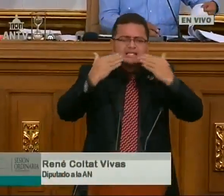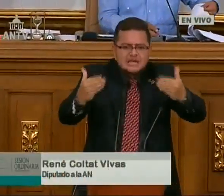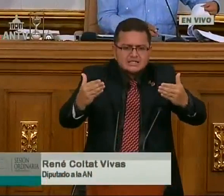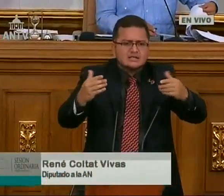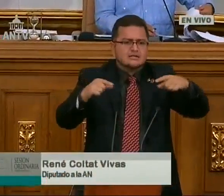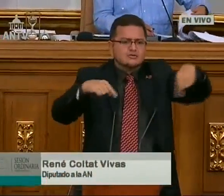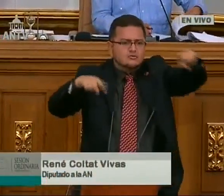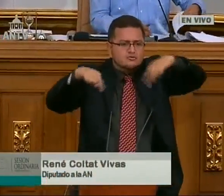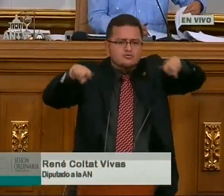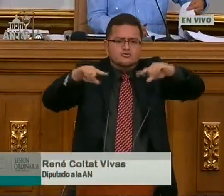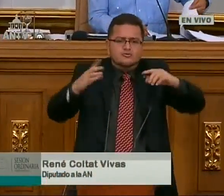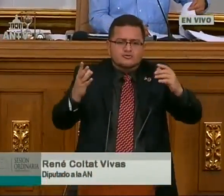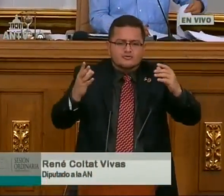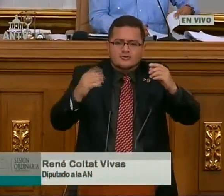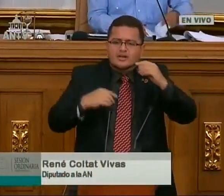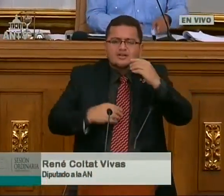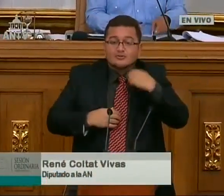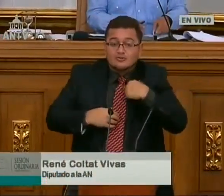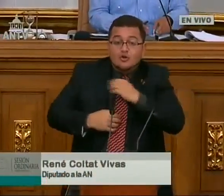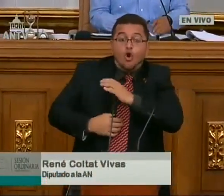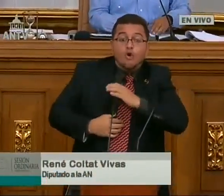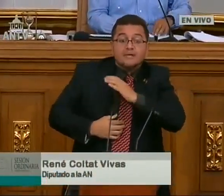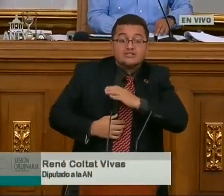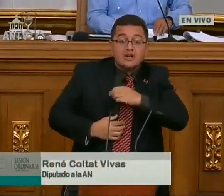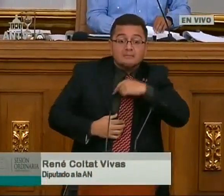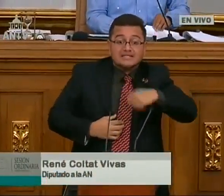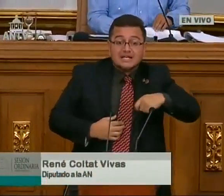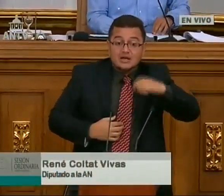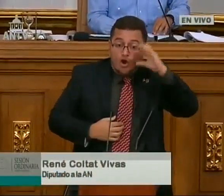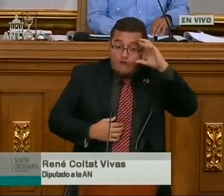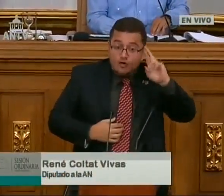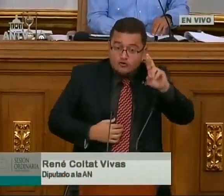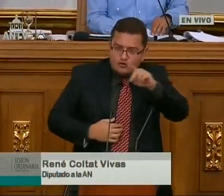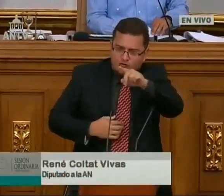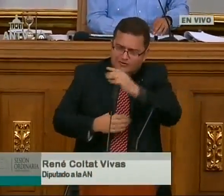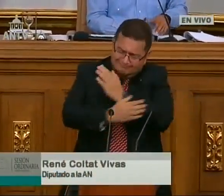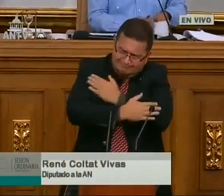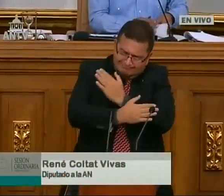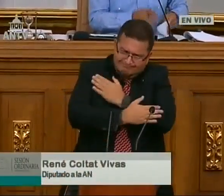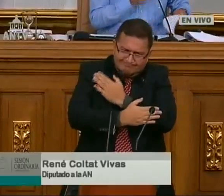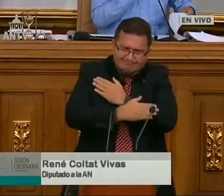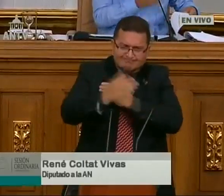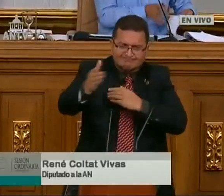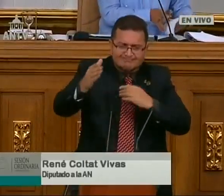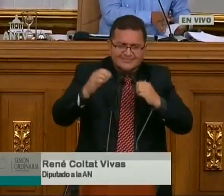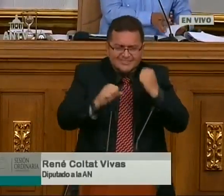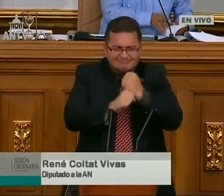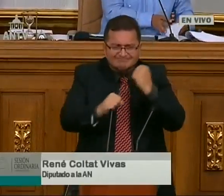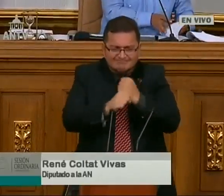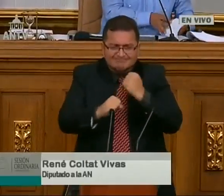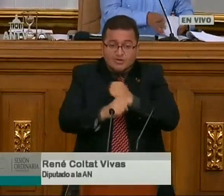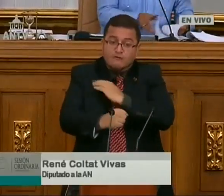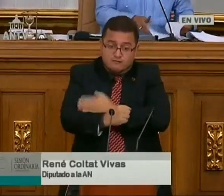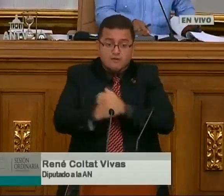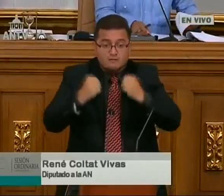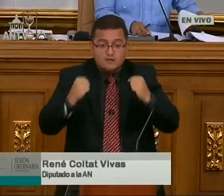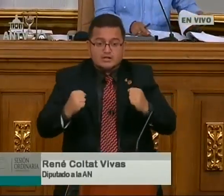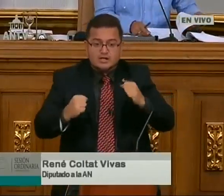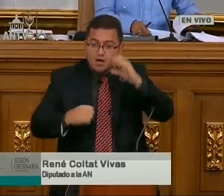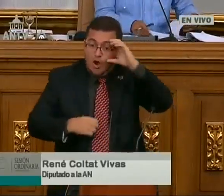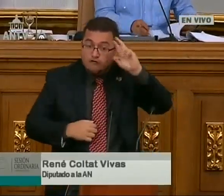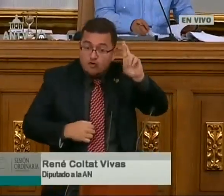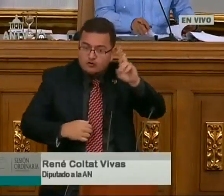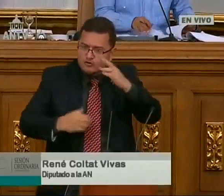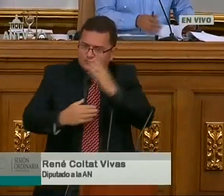Así que quiero agradecer por la participación de todos. A la comisión, donde está el presidente Rodolfo Crespo, muchas gracias por ese